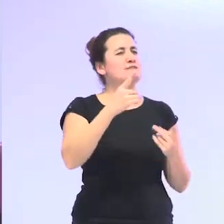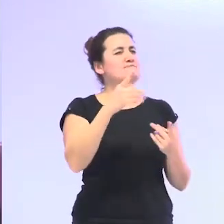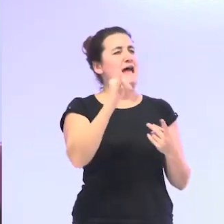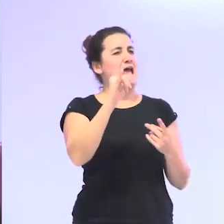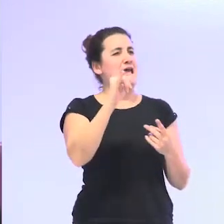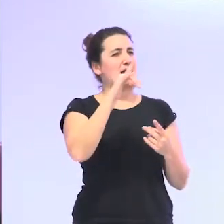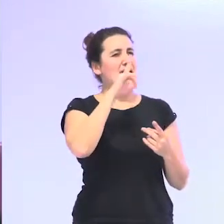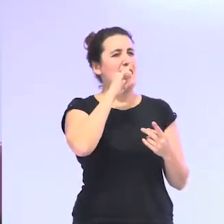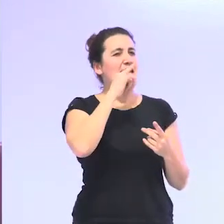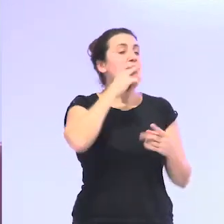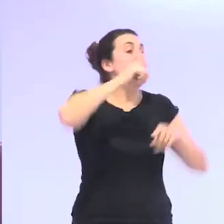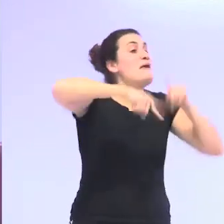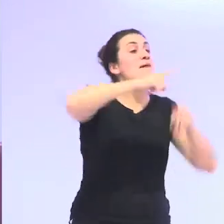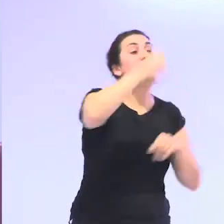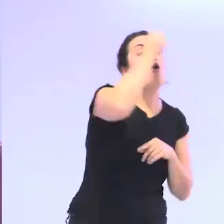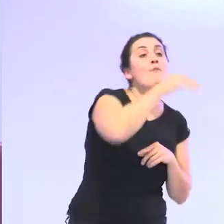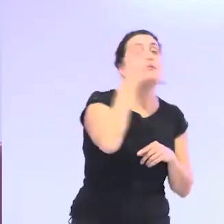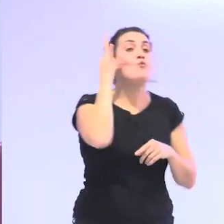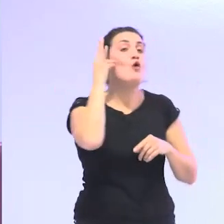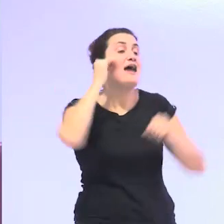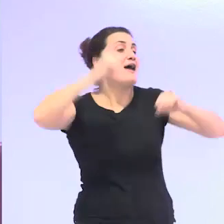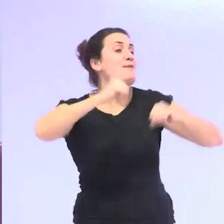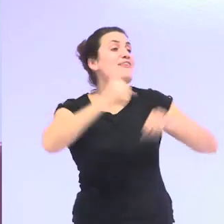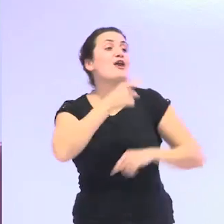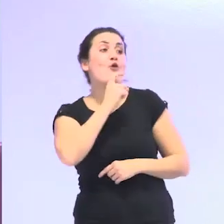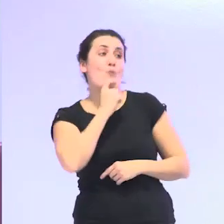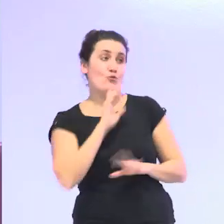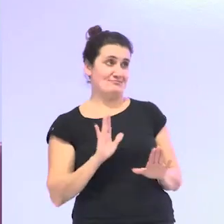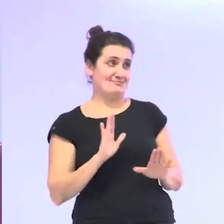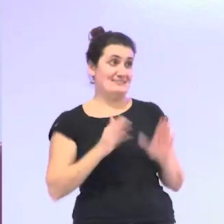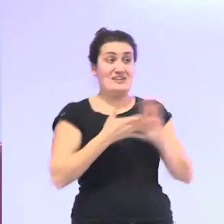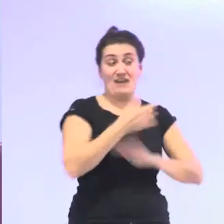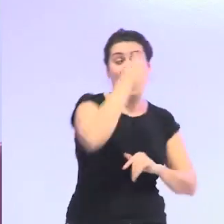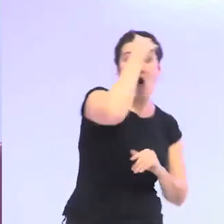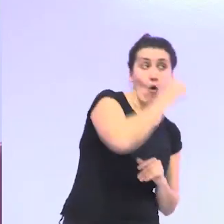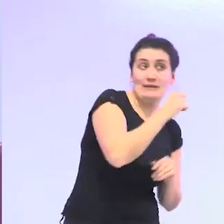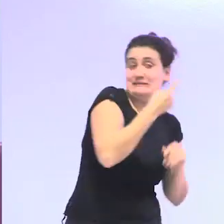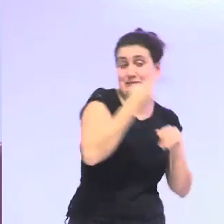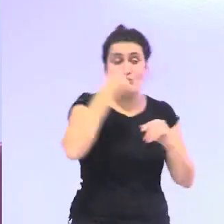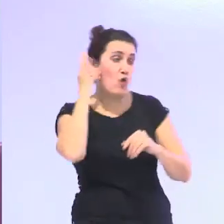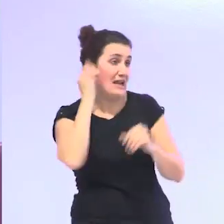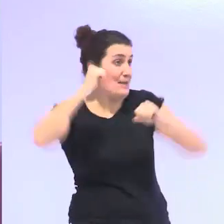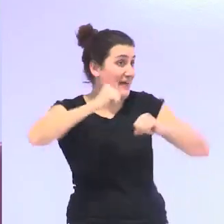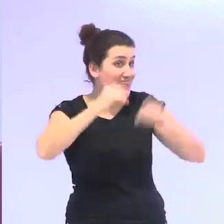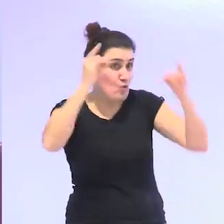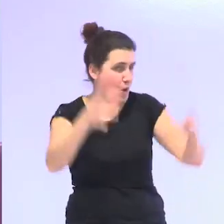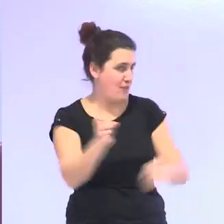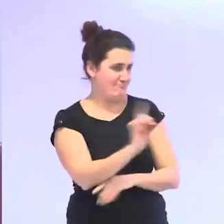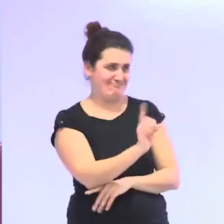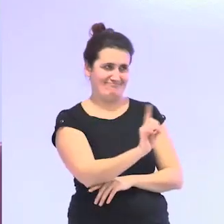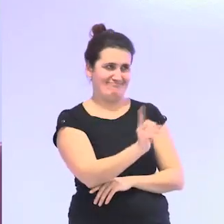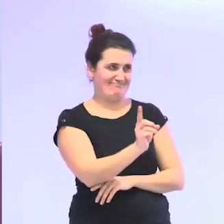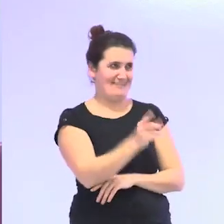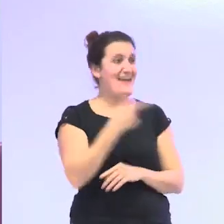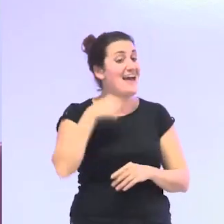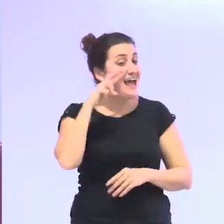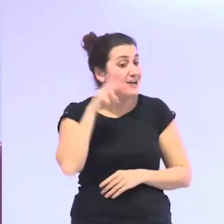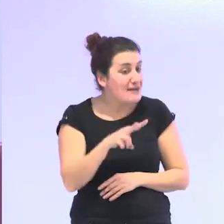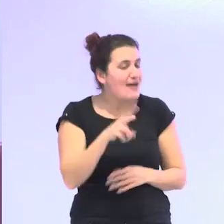envejecer según el género es decir que hombres y mujeres no envejecemos igual y eso se ve precisamente